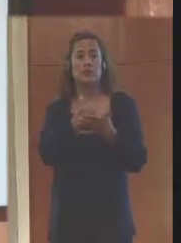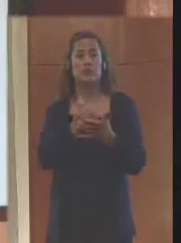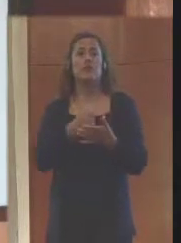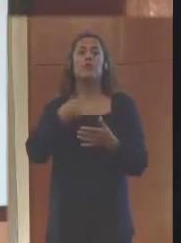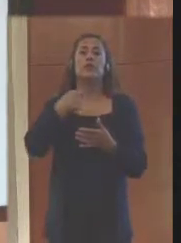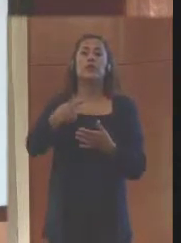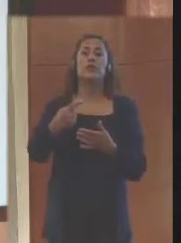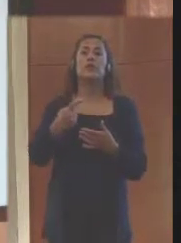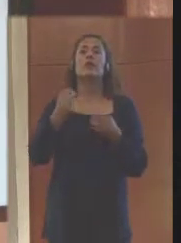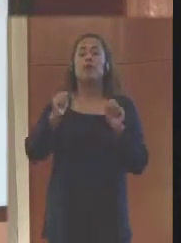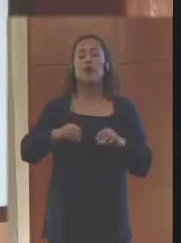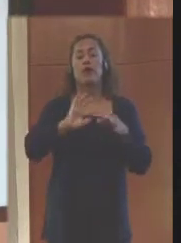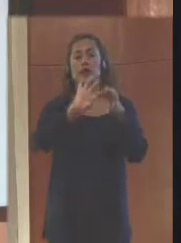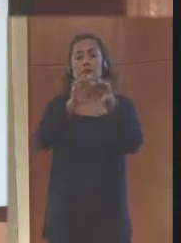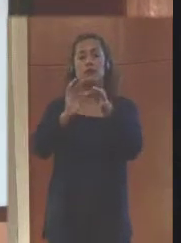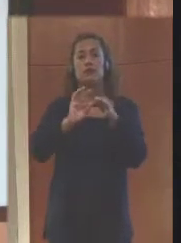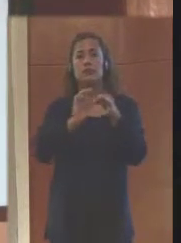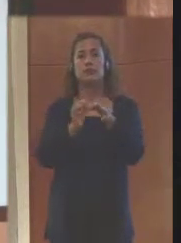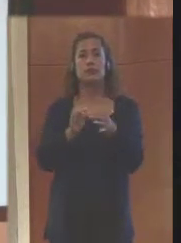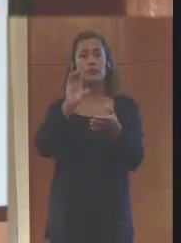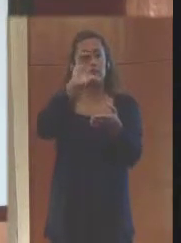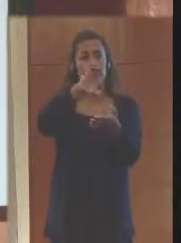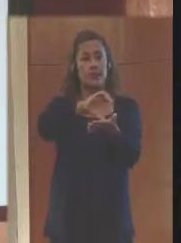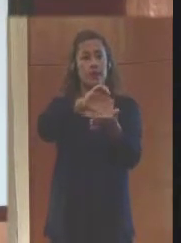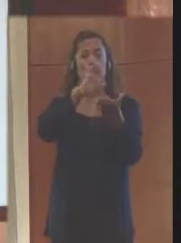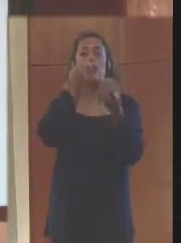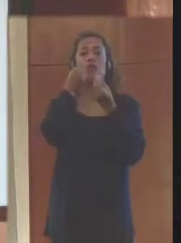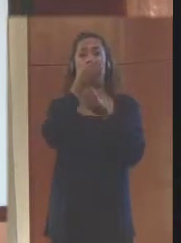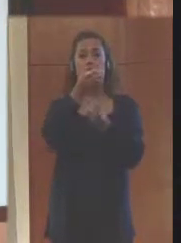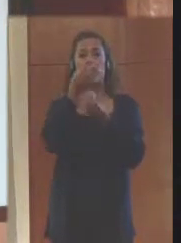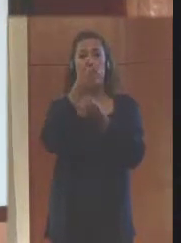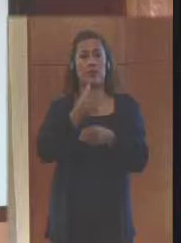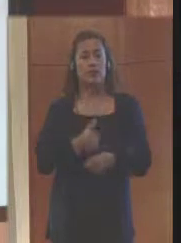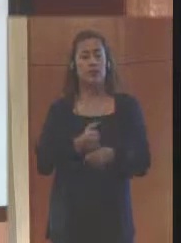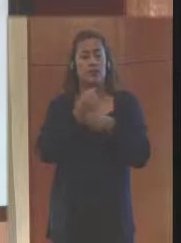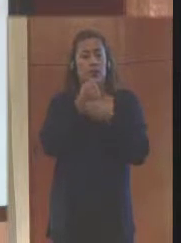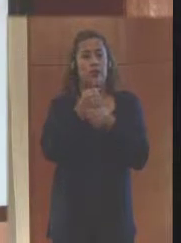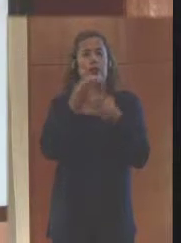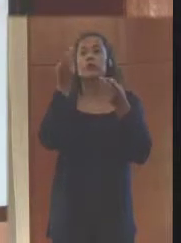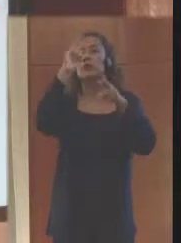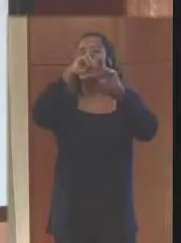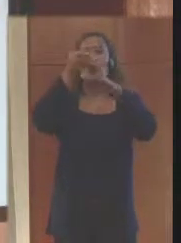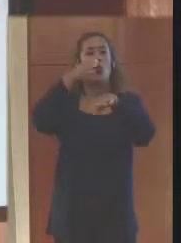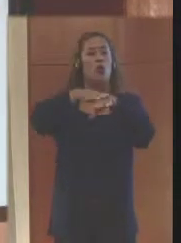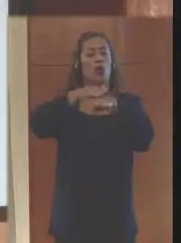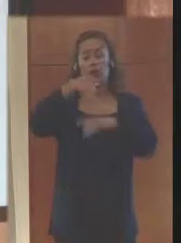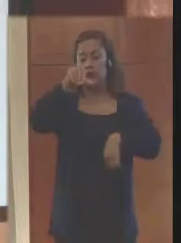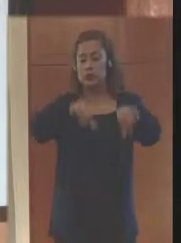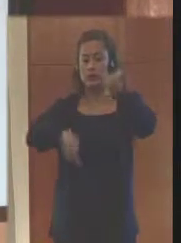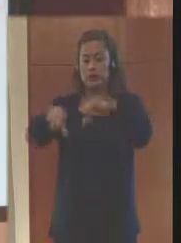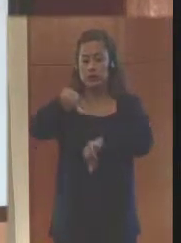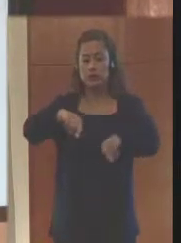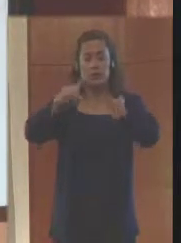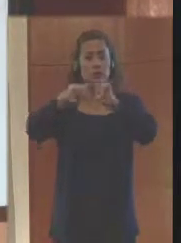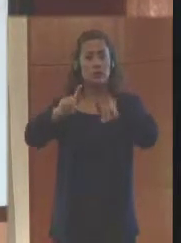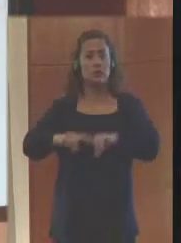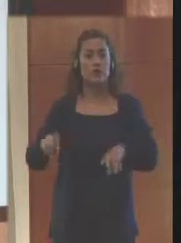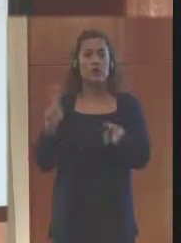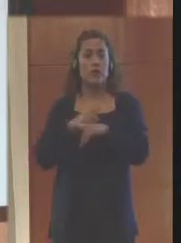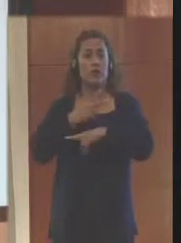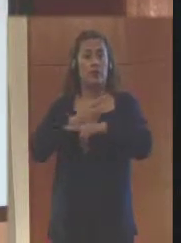conforme el Centro de Información de Seguridad sobre Productos Químicos, CISPROQIM, que está